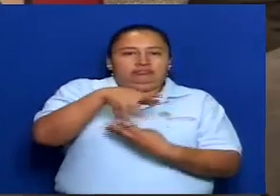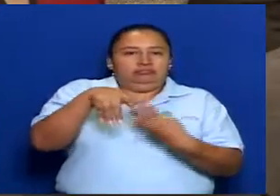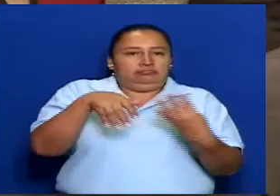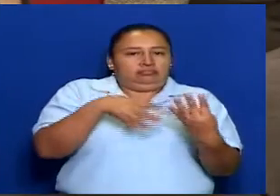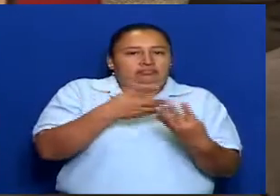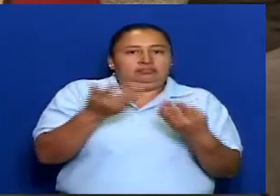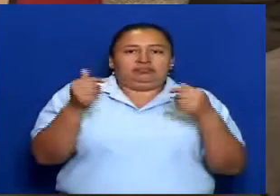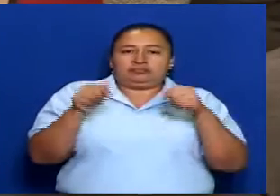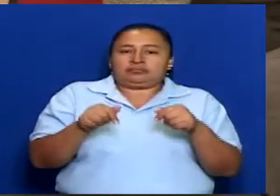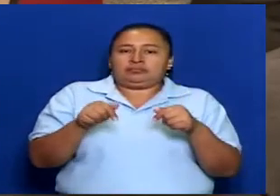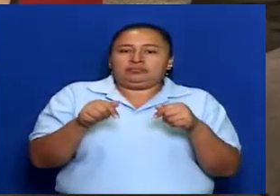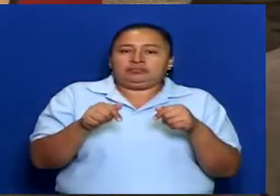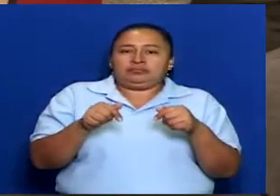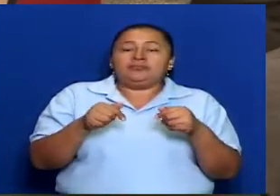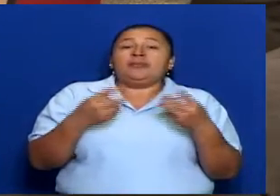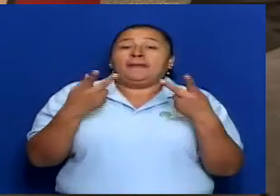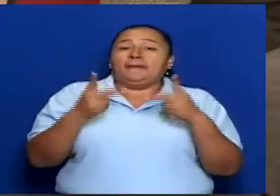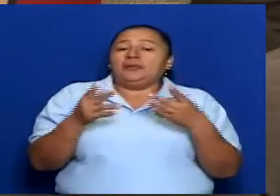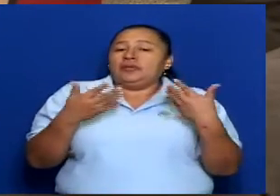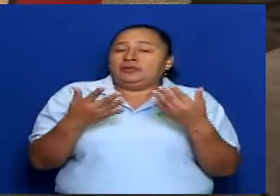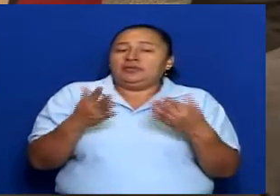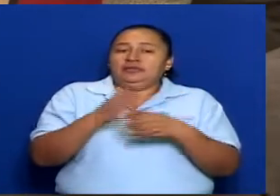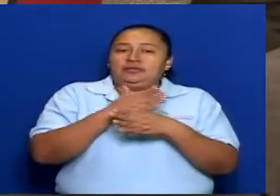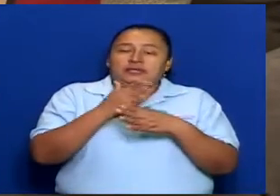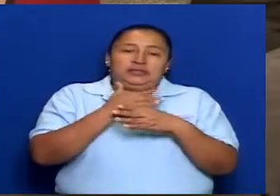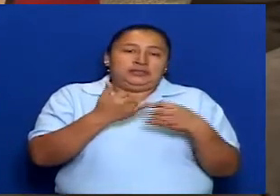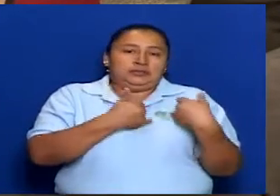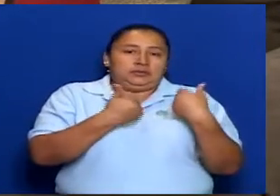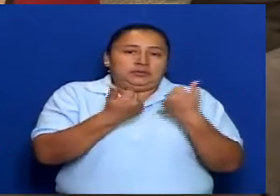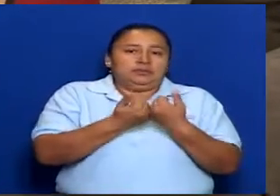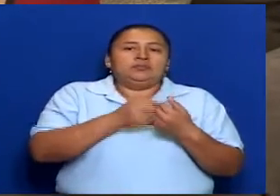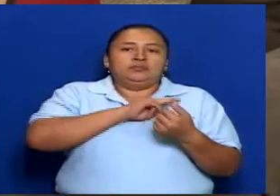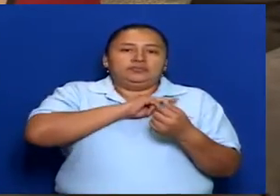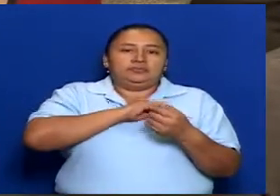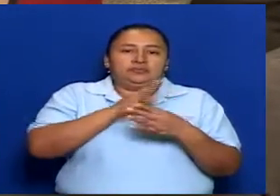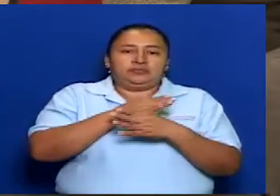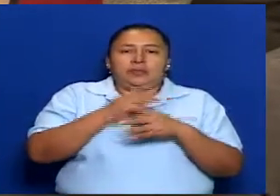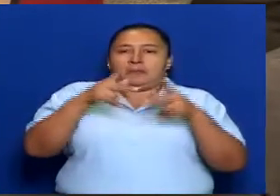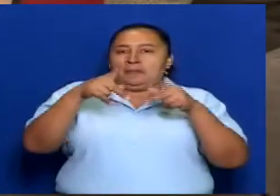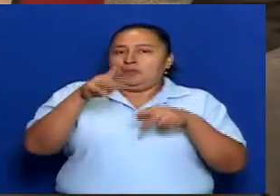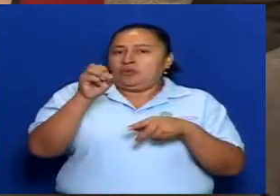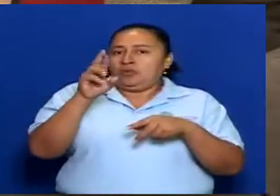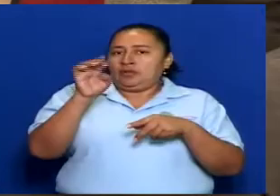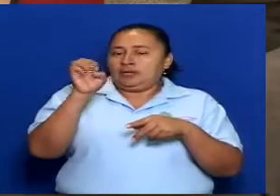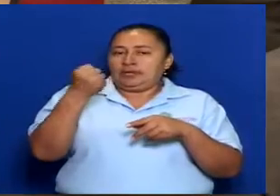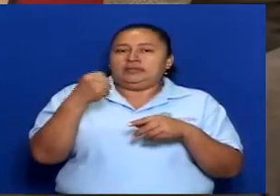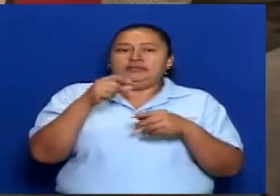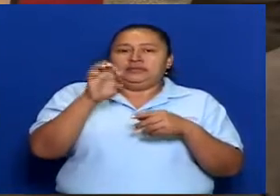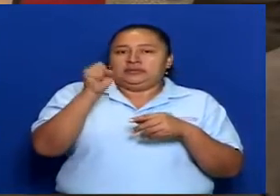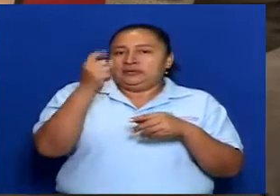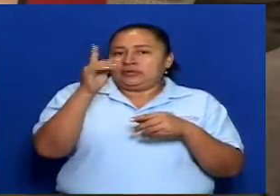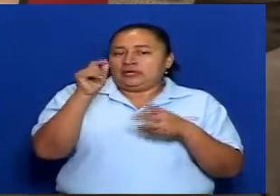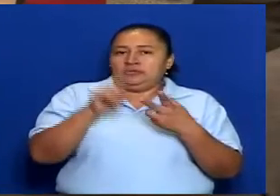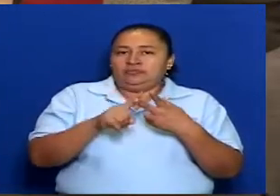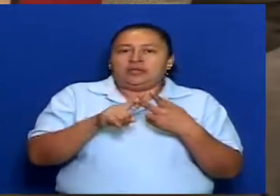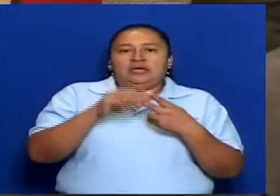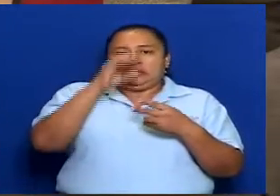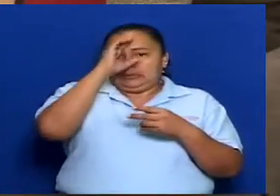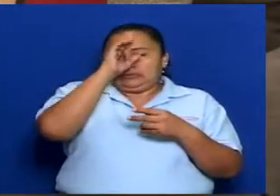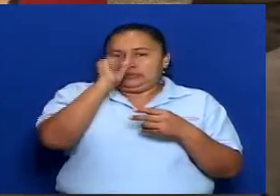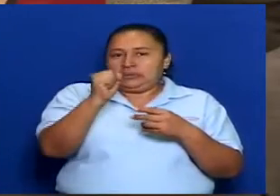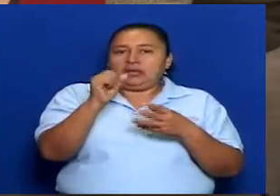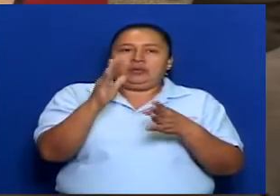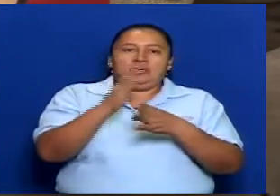y también interinstitucional porque estaban varios poderes del Estado, estaba la vicecancillería, embajadores.